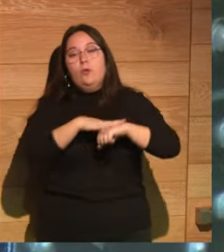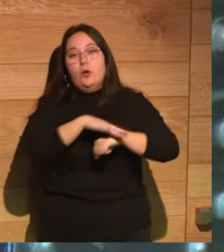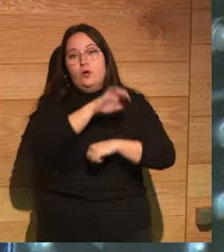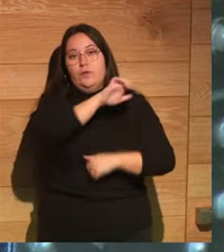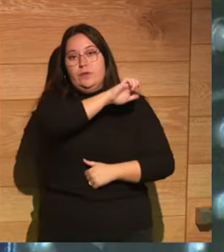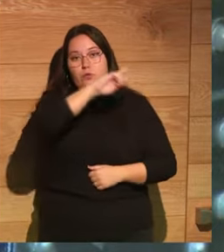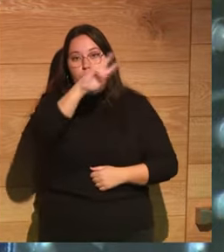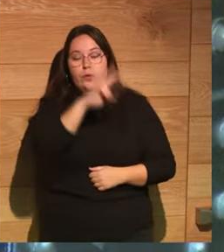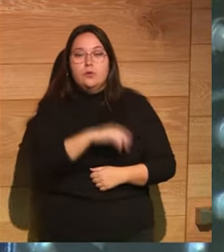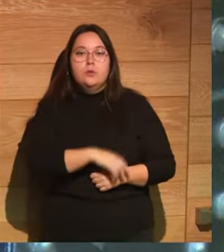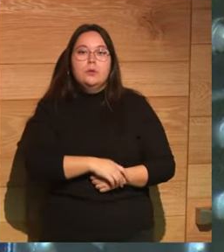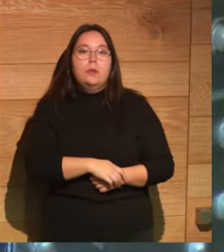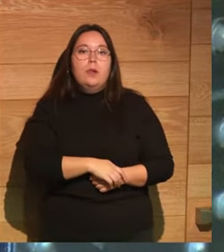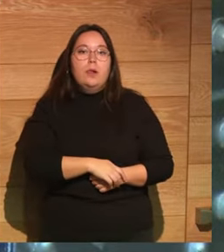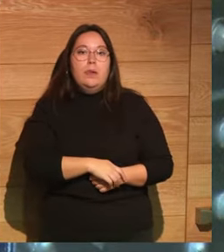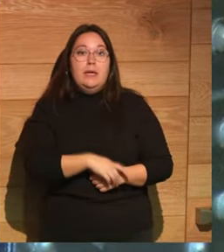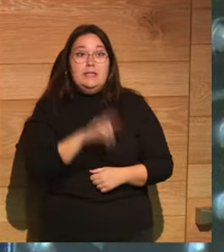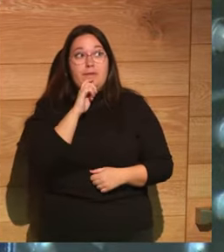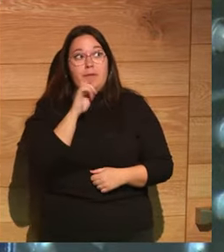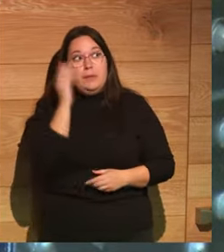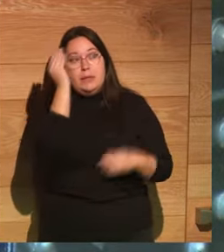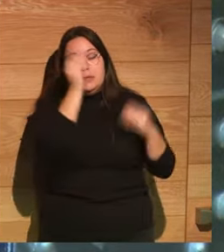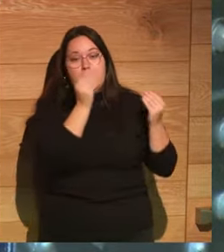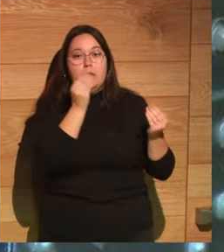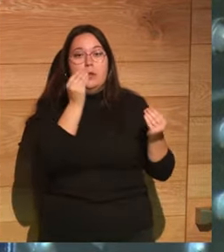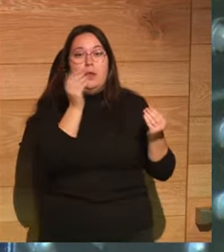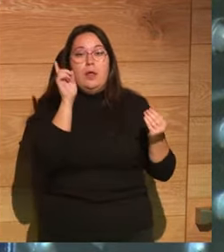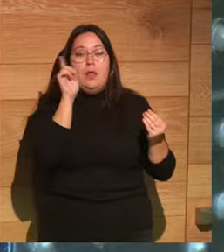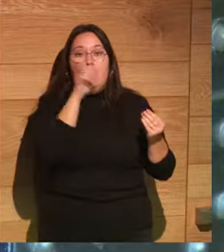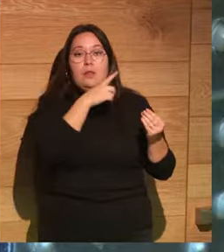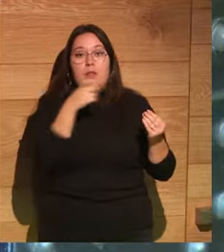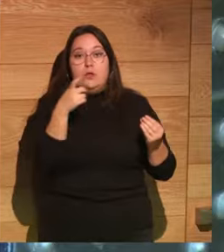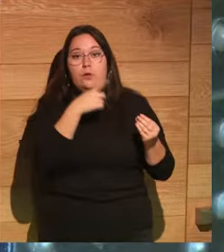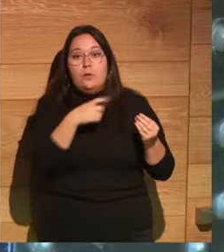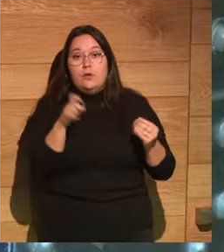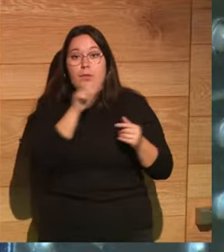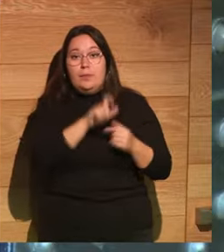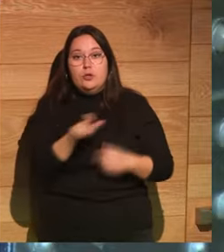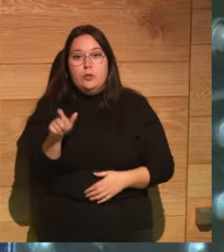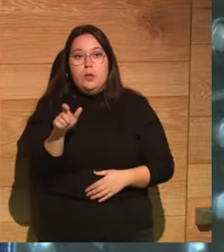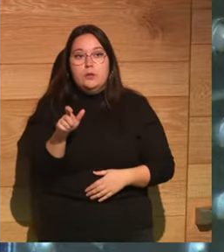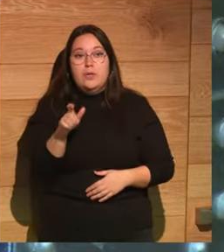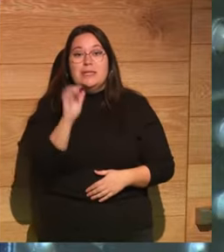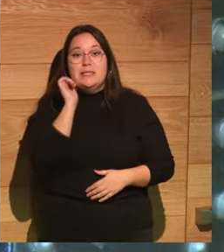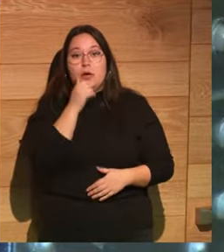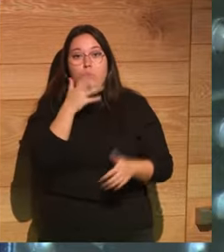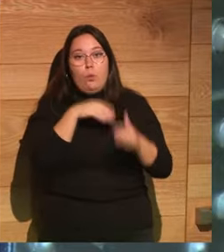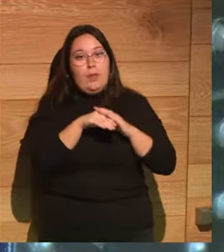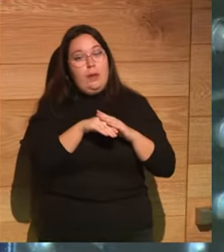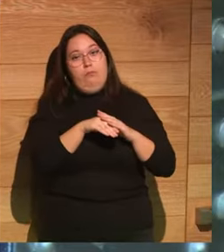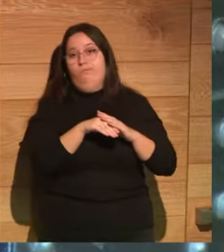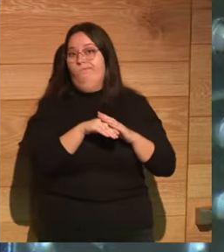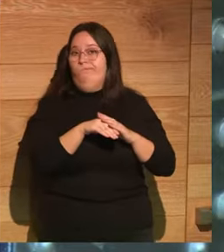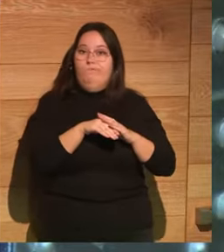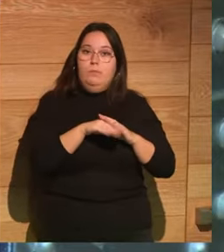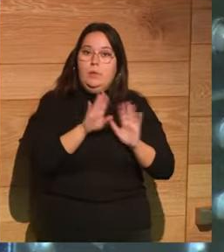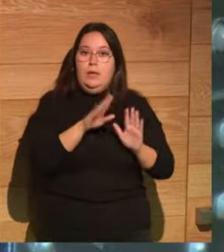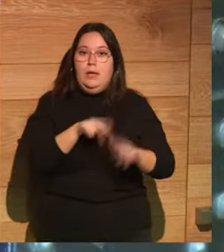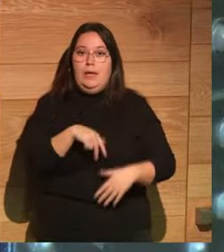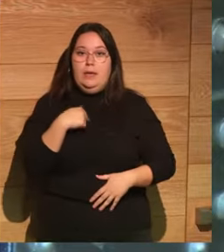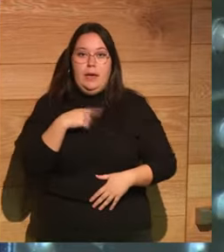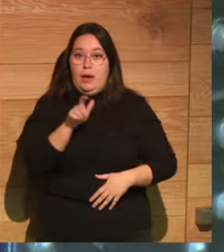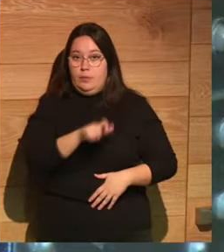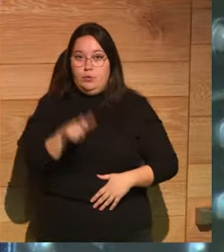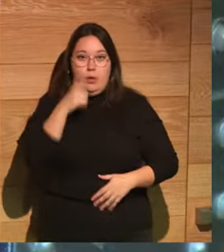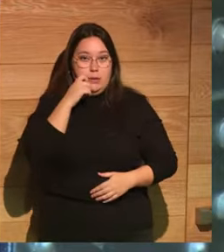o es muy difícil pensar que a través de tantos cientos y cientos y cientos de personas se puede guardar un secreto más que nada porque en general los seres humanos somos